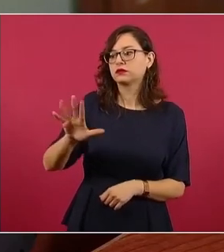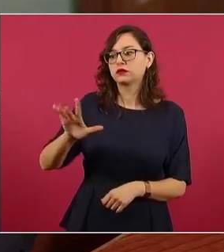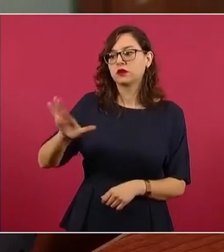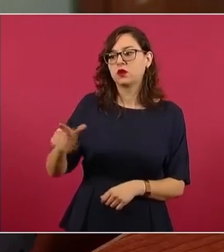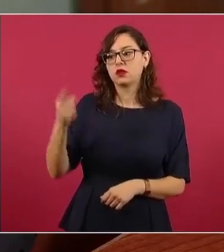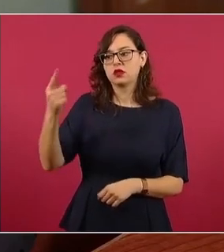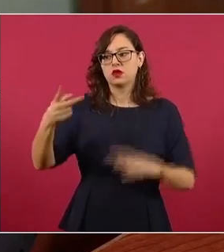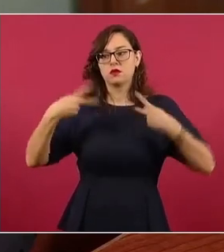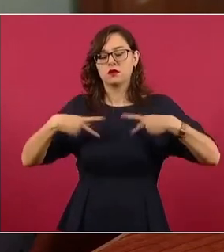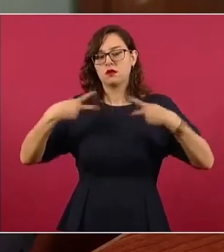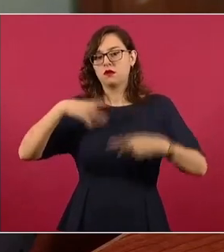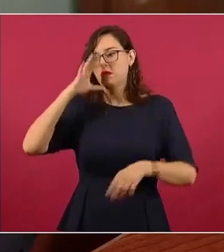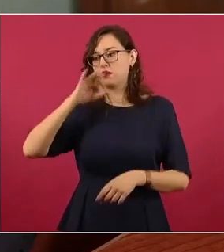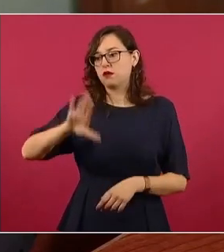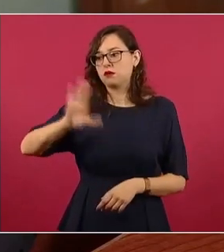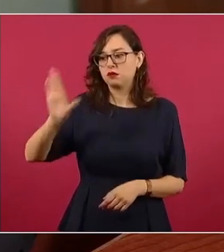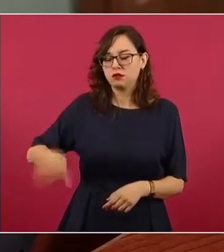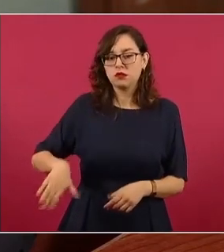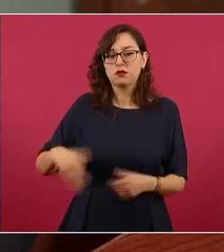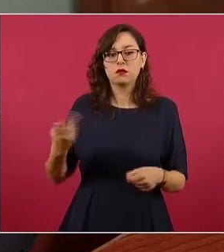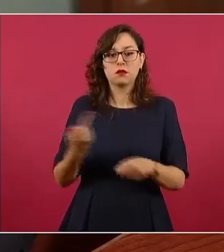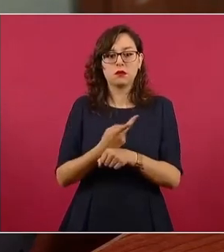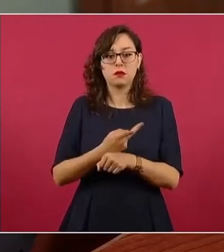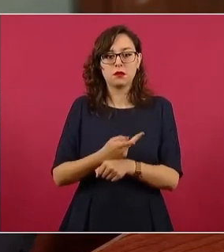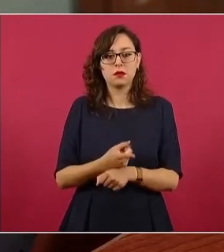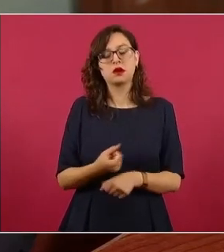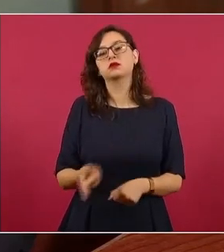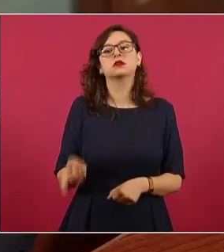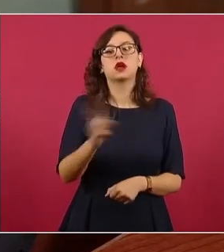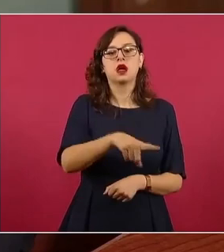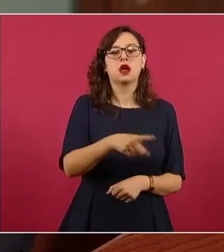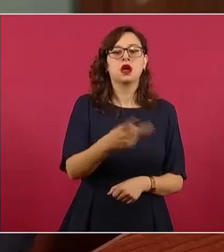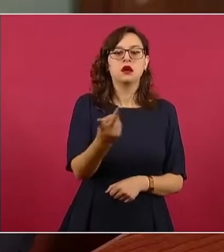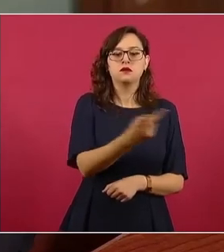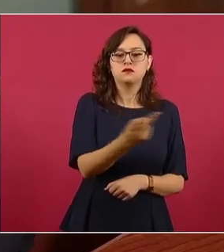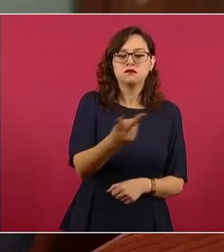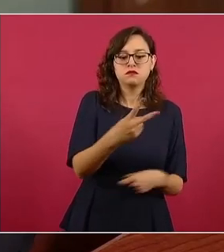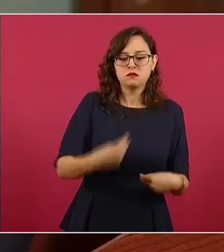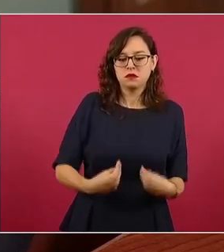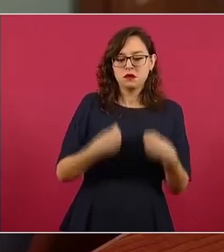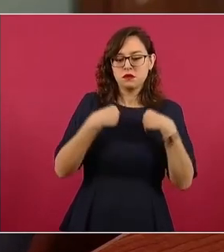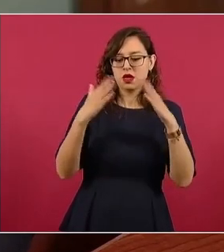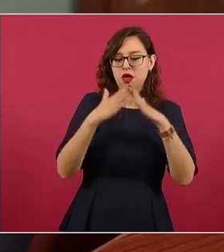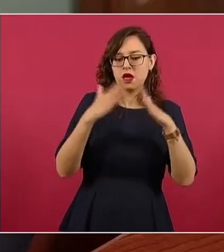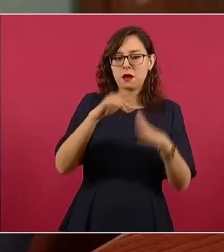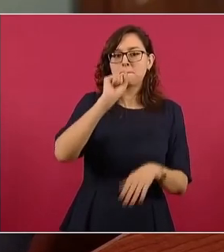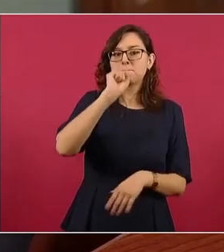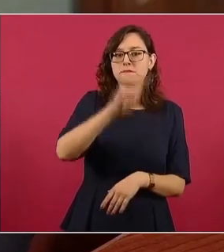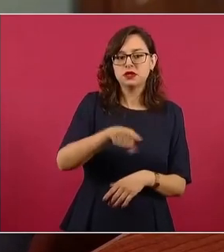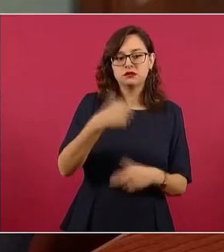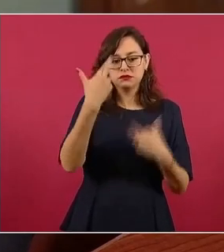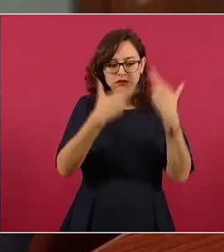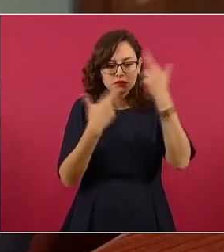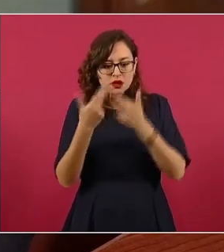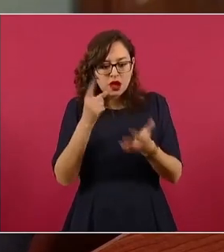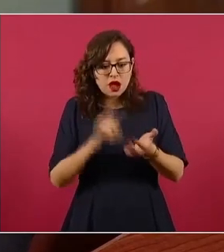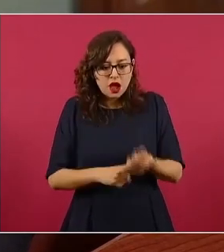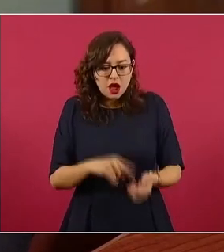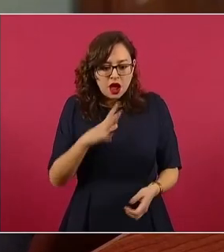por tener el mismo domicilio del registro estatal del camión y durante una revisión judicial se le encontró armas.